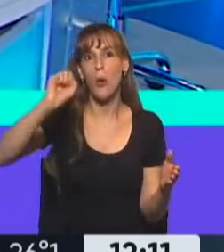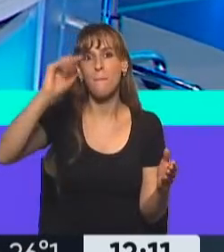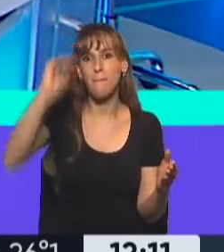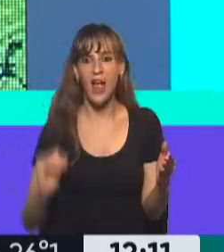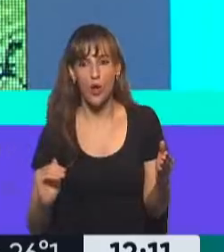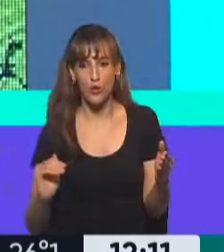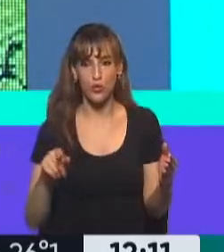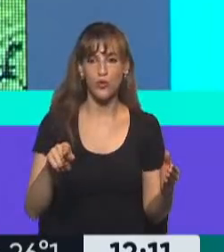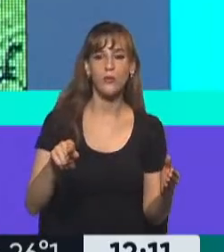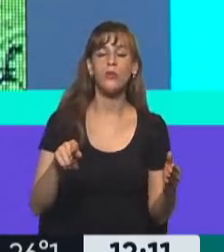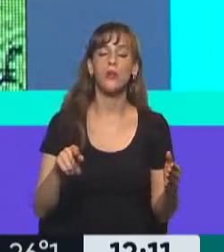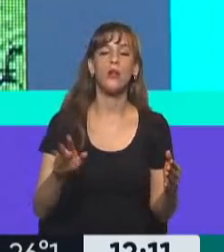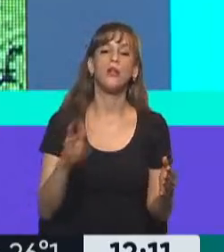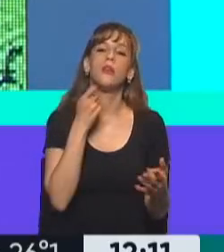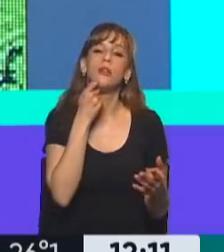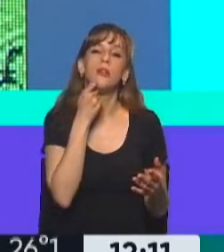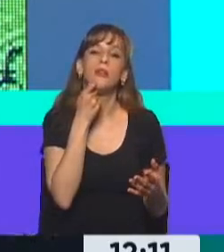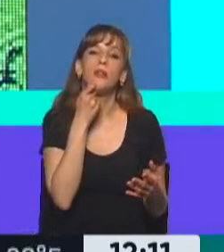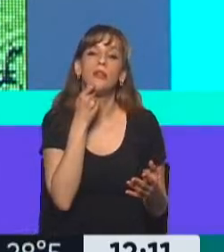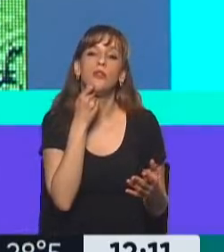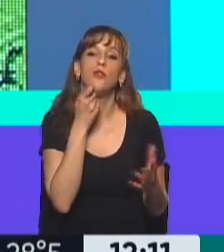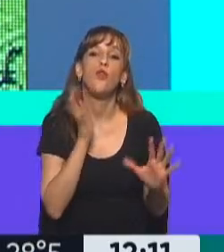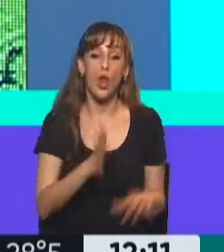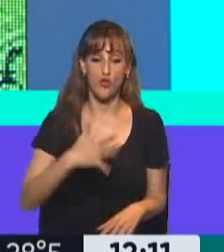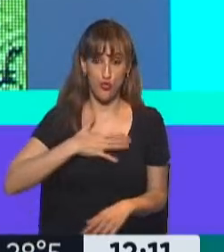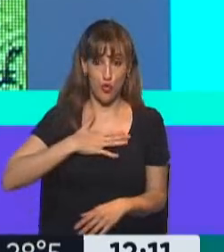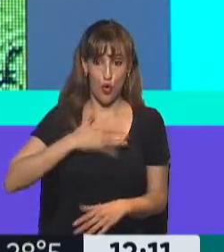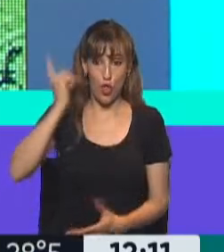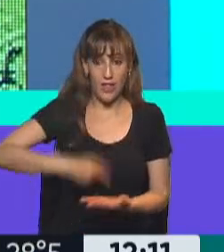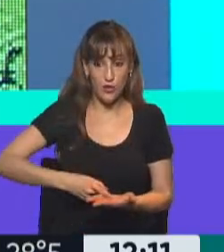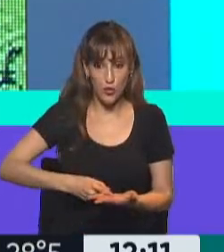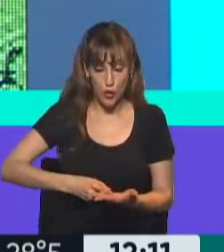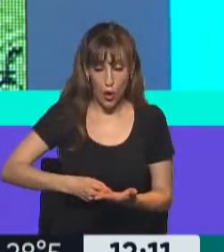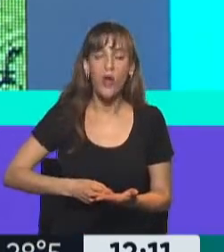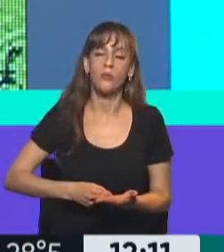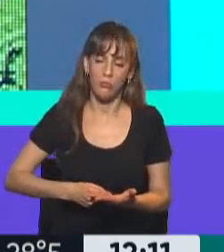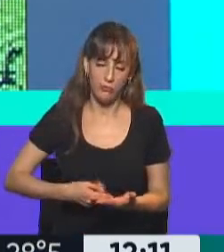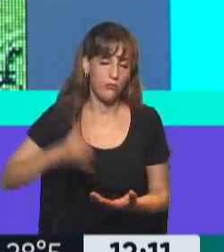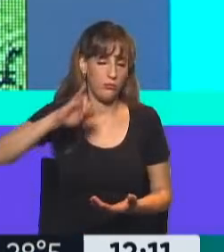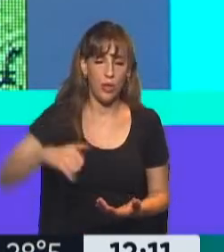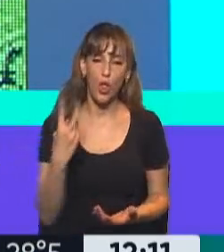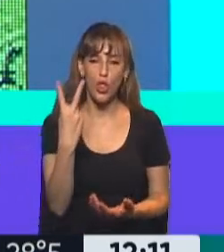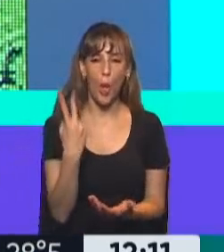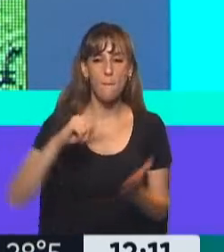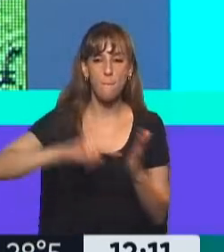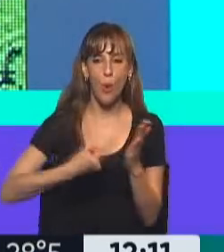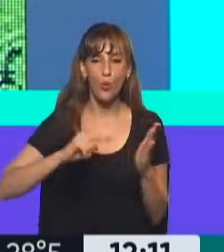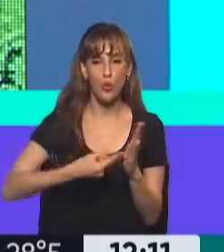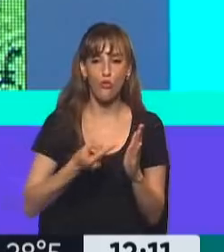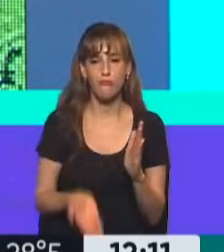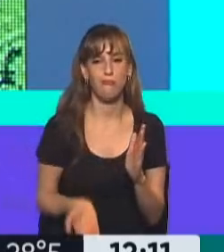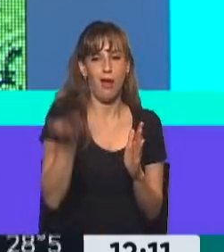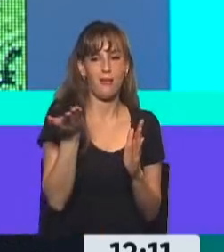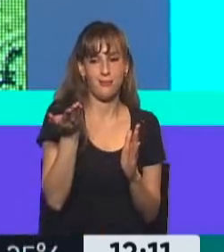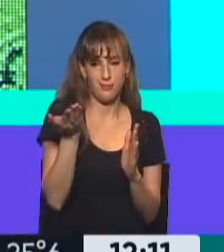yo, si estuviera en mí poder decidir esta situación, sin duda aumentaría a dos puntos, pondría 400 millones de dólares